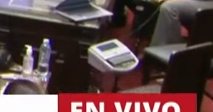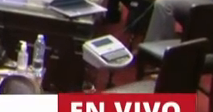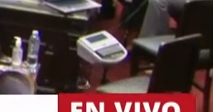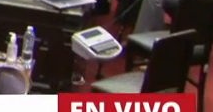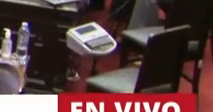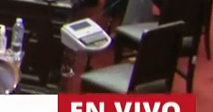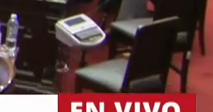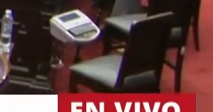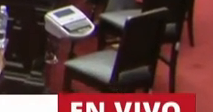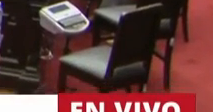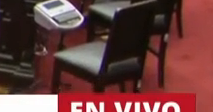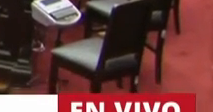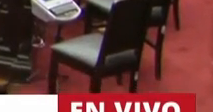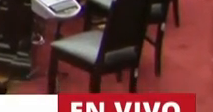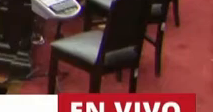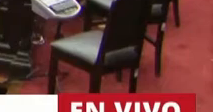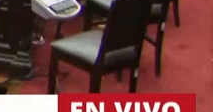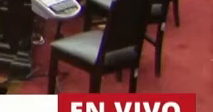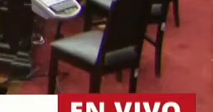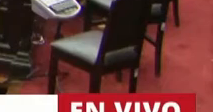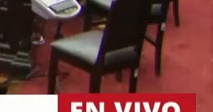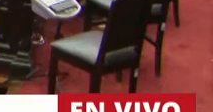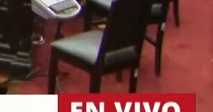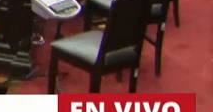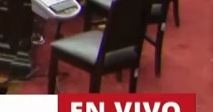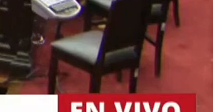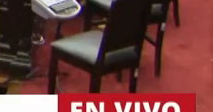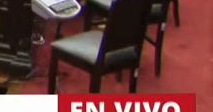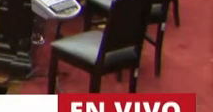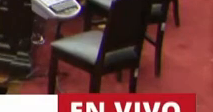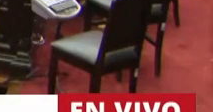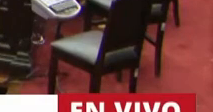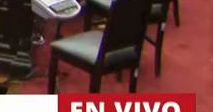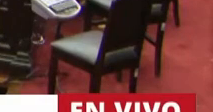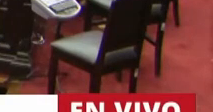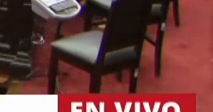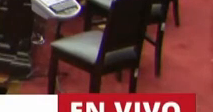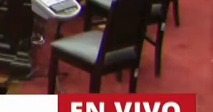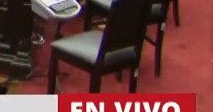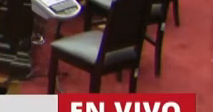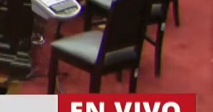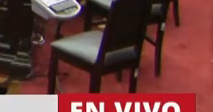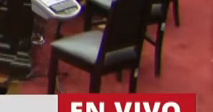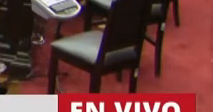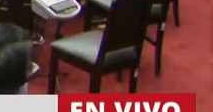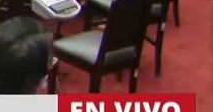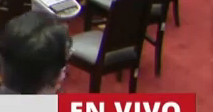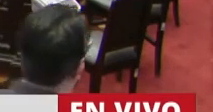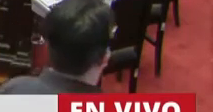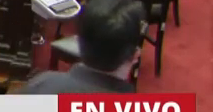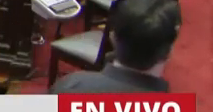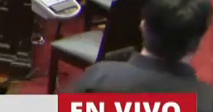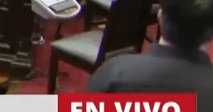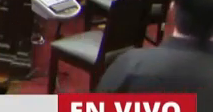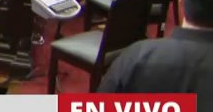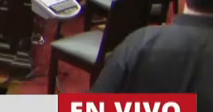Sí, gracias Presidente. Sí, quiero referirme a las objeciones que presentó por nota el